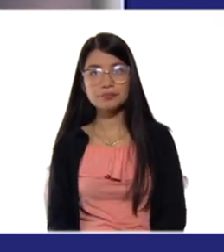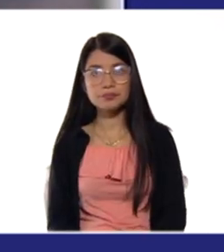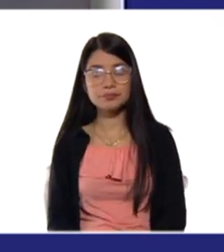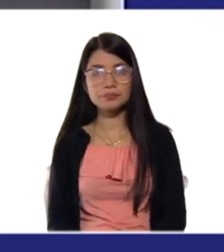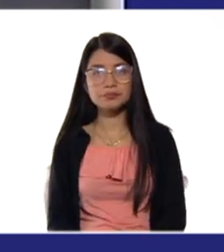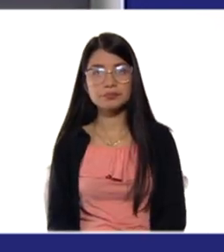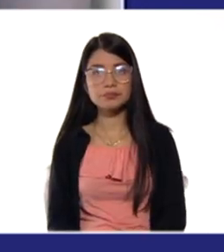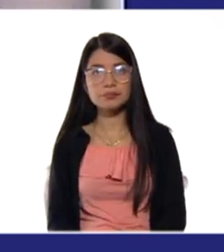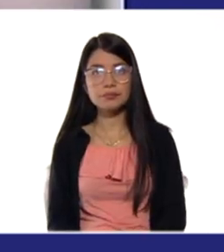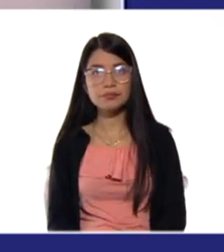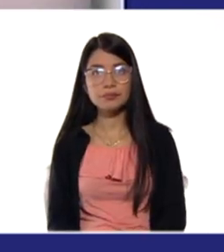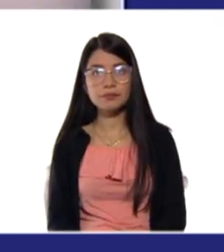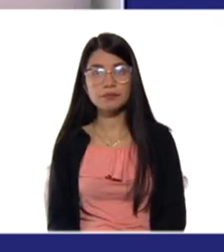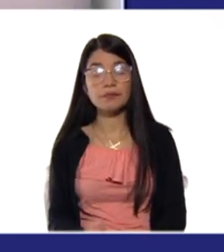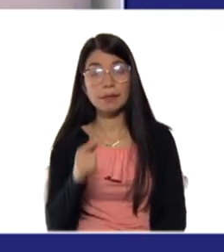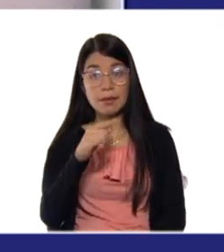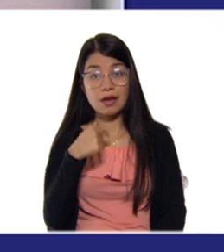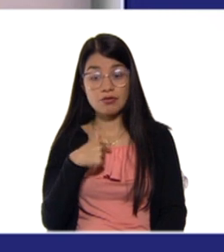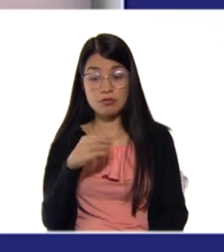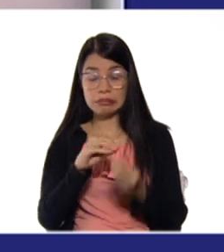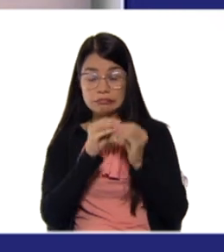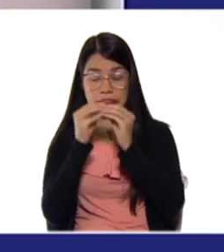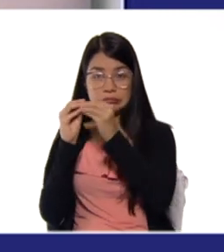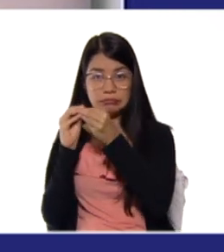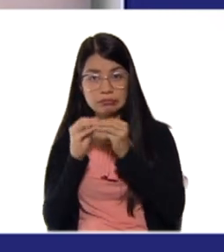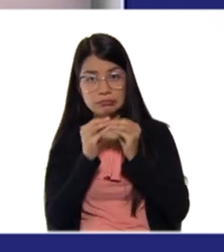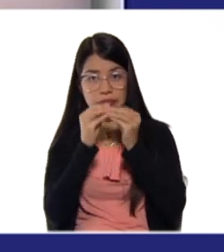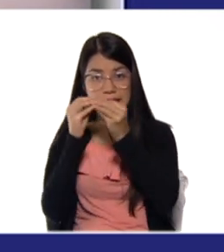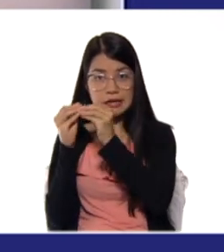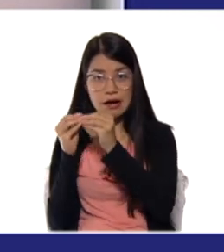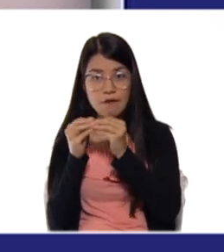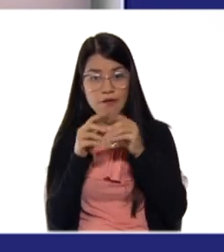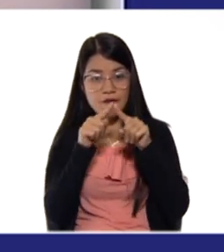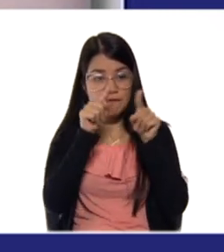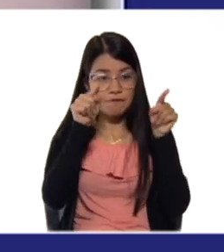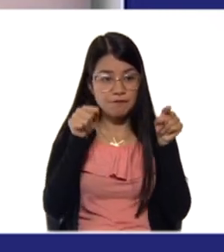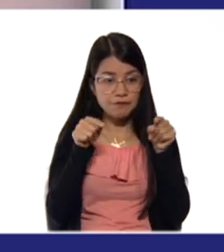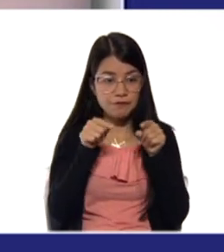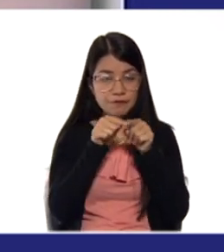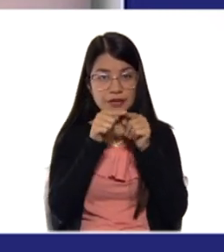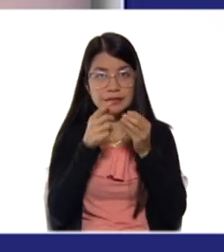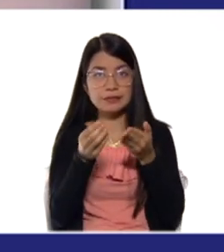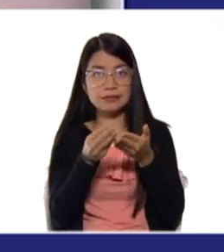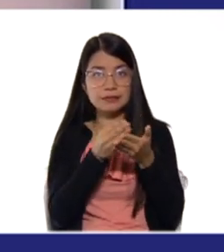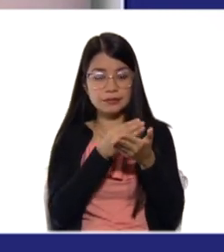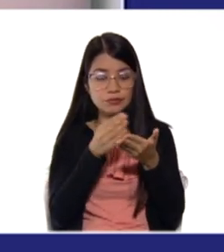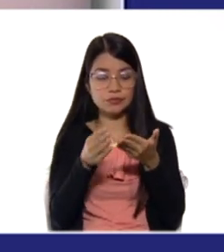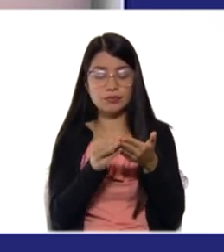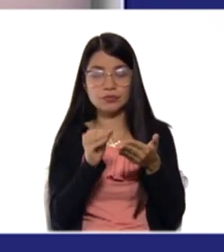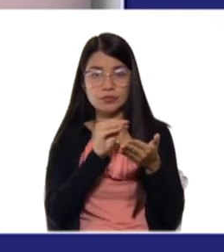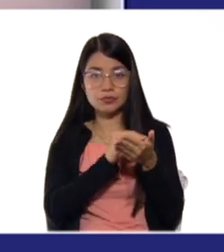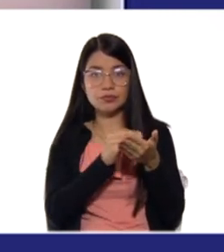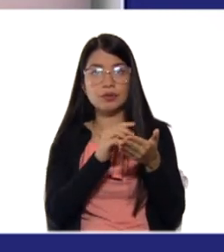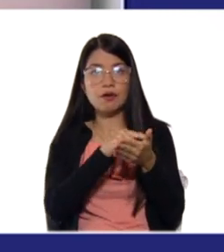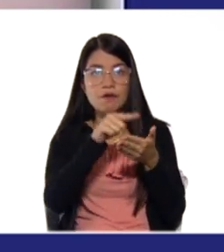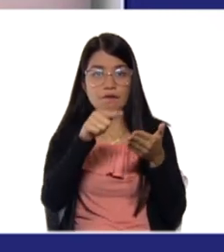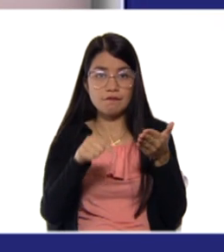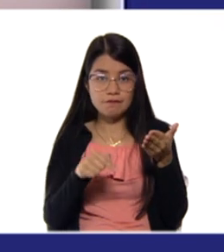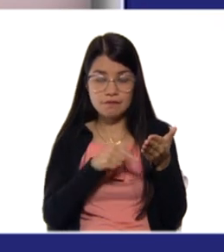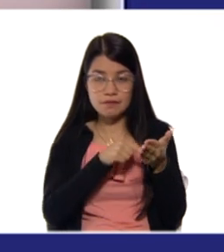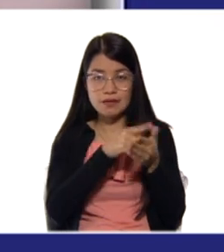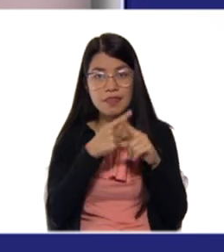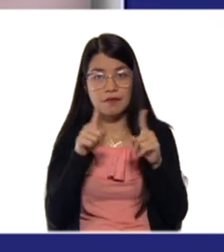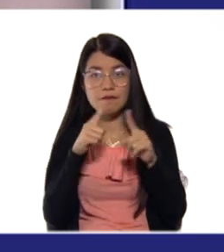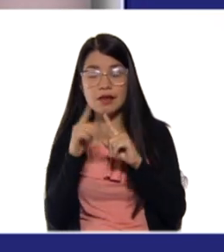Para ello también elaboré una serie de fichas de distintos colores